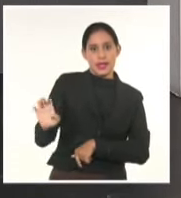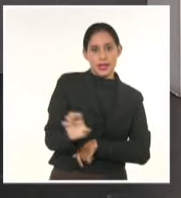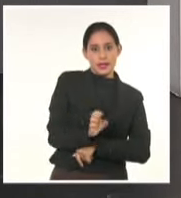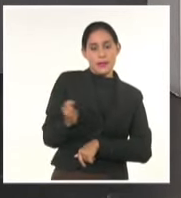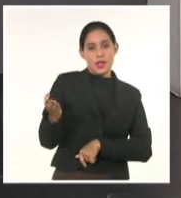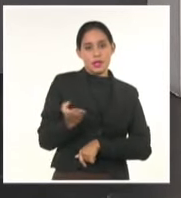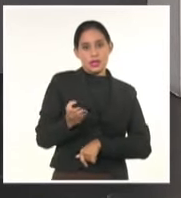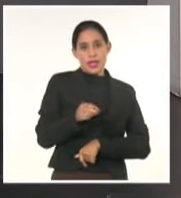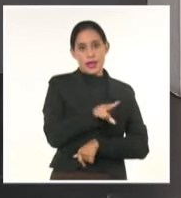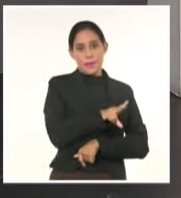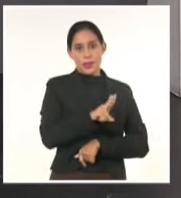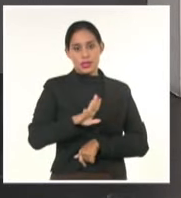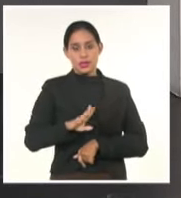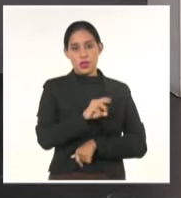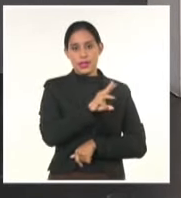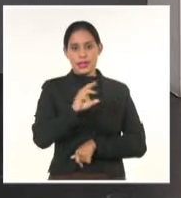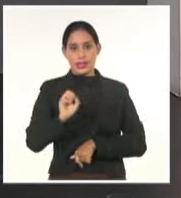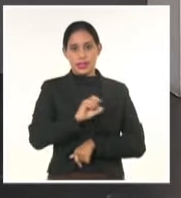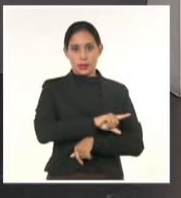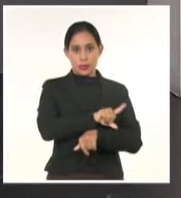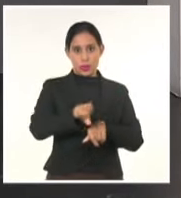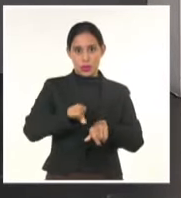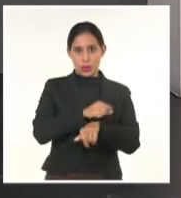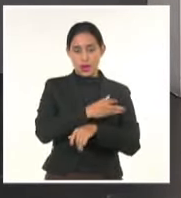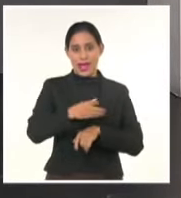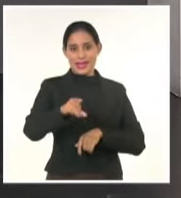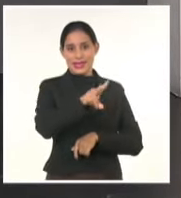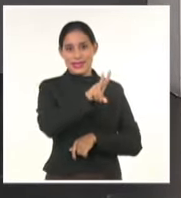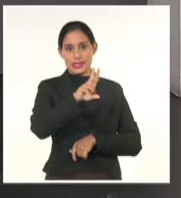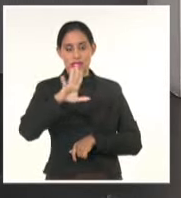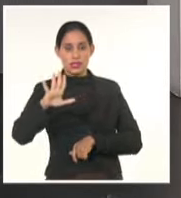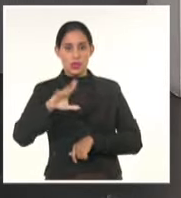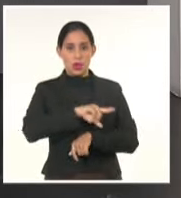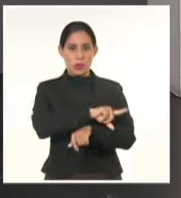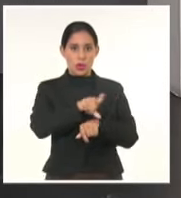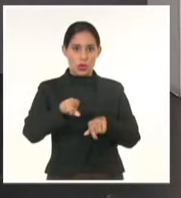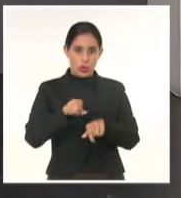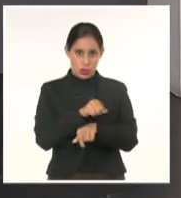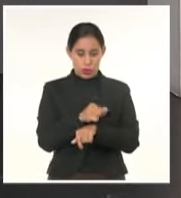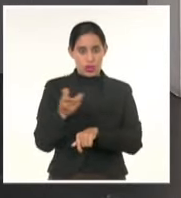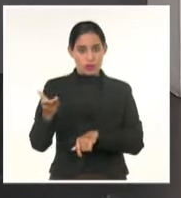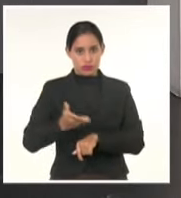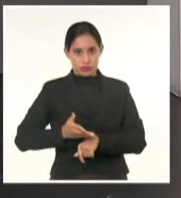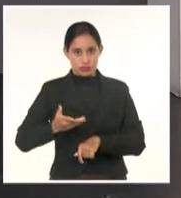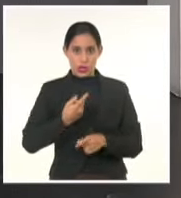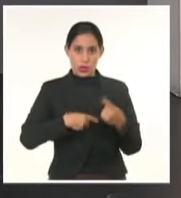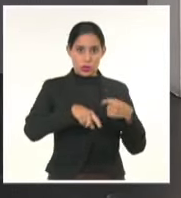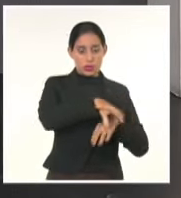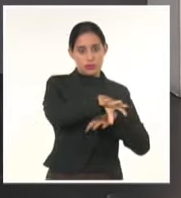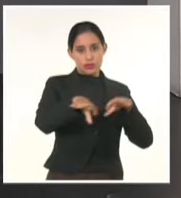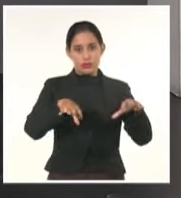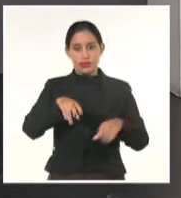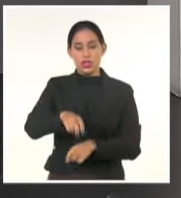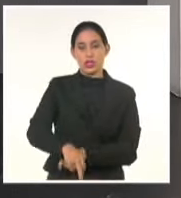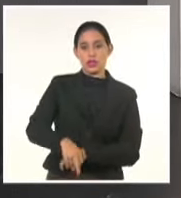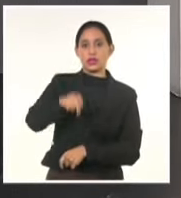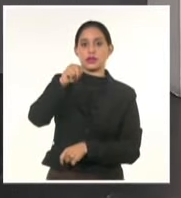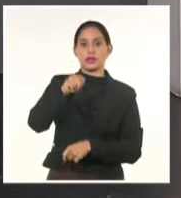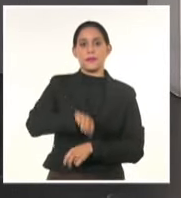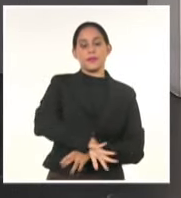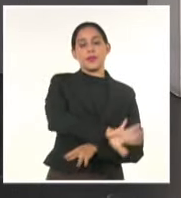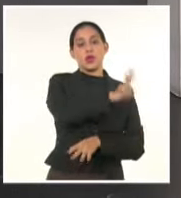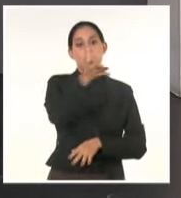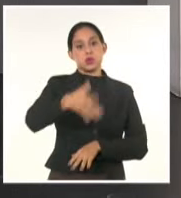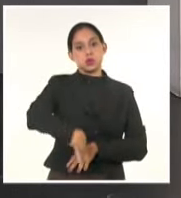15 y 30 kilómetros por hora que llegarán a 35 kilómetros por hora con rachas superiores en zonas de la costa norte. Habrá marejadas